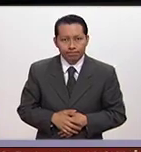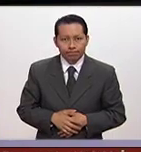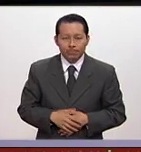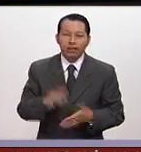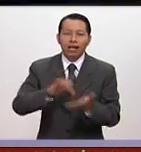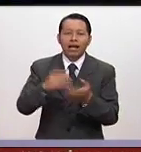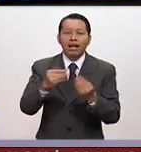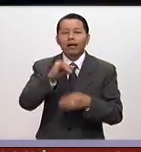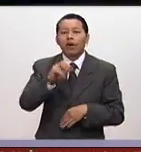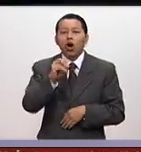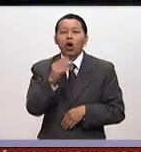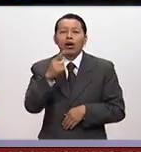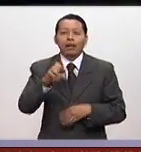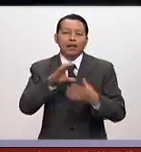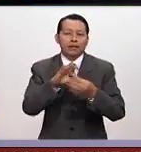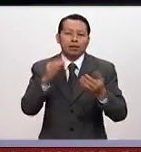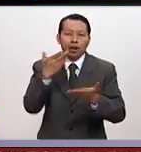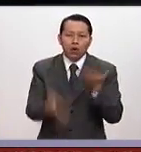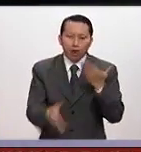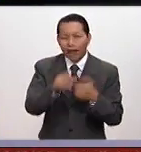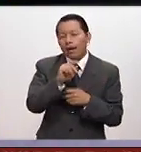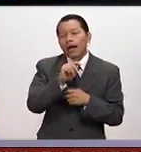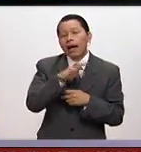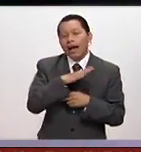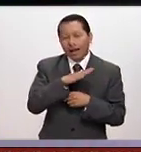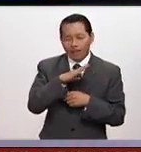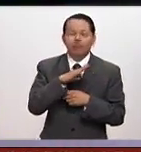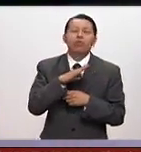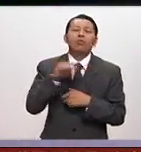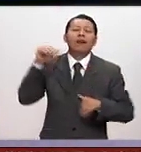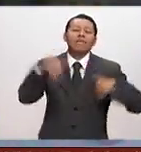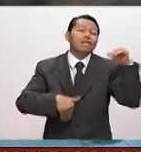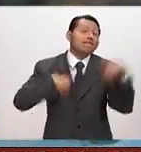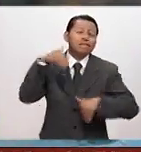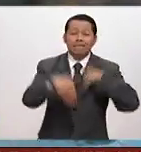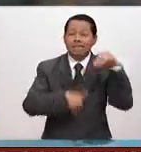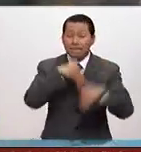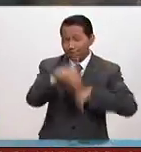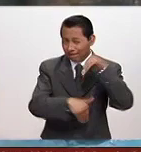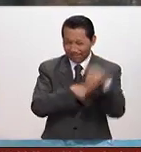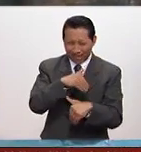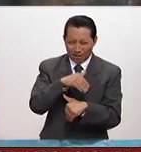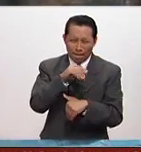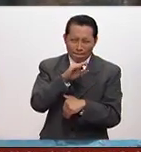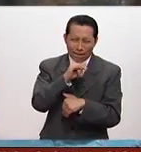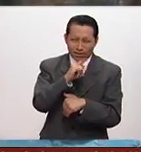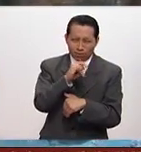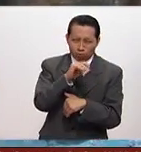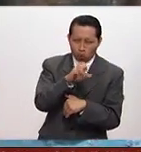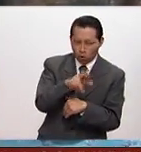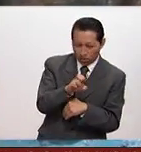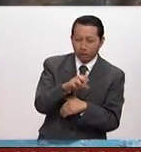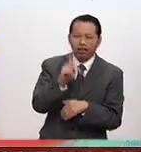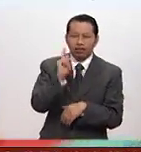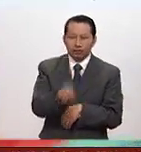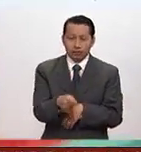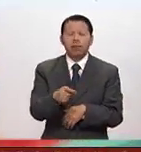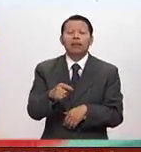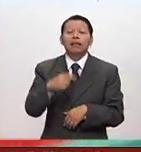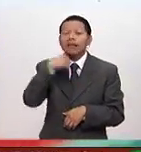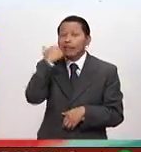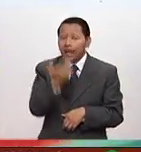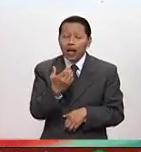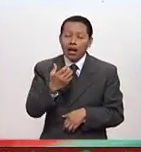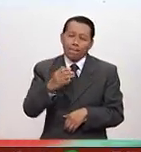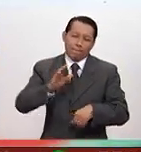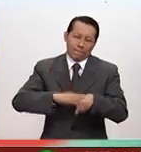Muchas gracias, Jorge. Y ahora vamos a hablar del tiburón de Baltimore. Estamos hablando de Michael Phelps porque se prepara una vez más para conseguir otra medalla de oro.